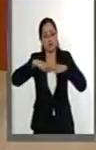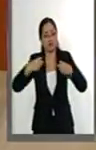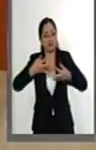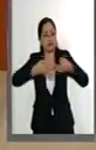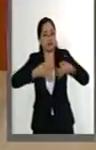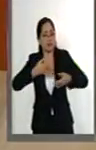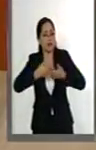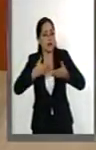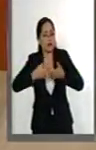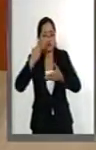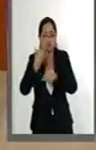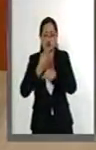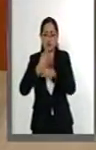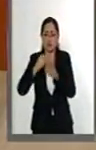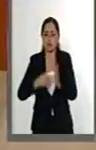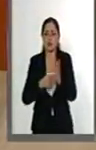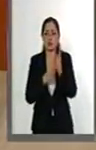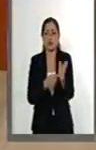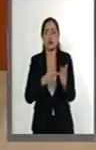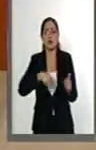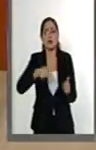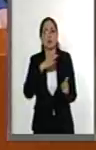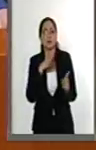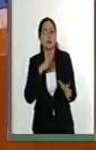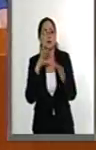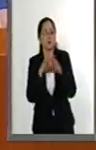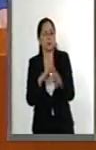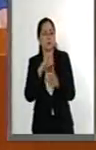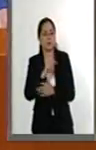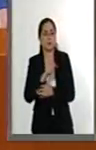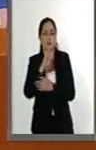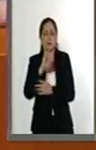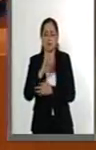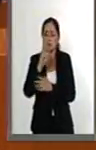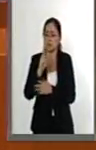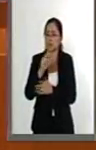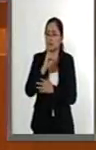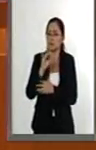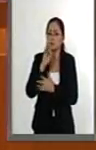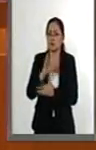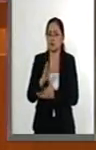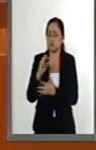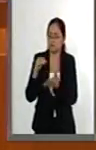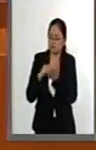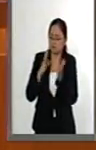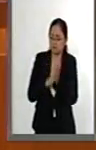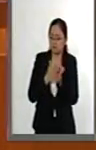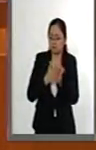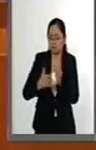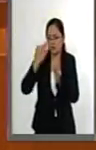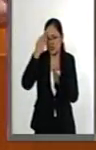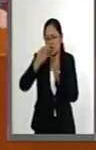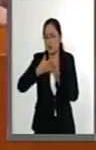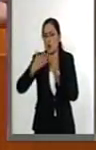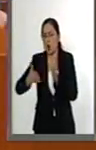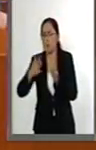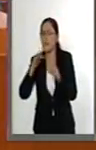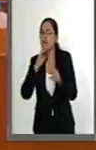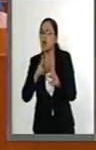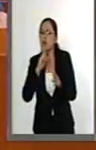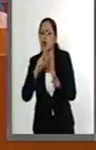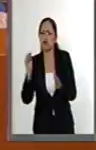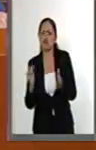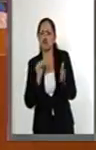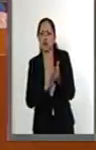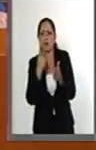del Tribunal Electoral, del Poder Judicial de la Federación, tiene por objeto establecer una temporalidad razonable que abone a